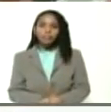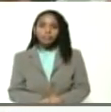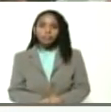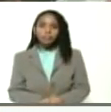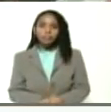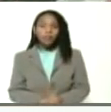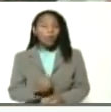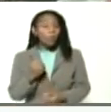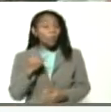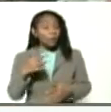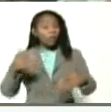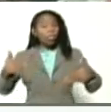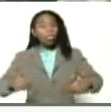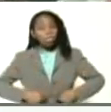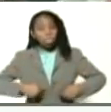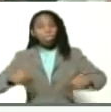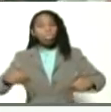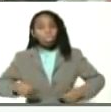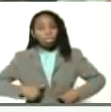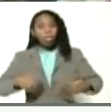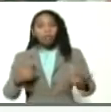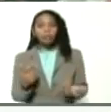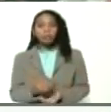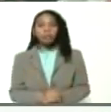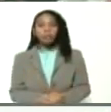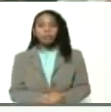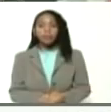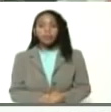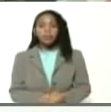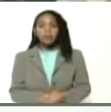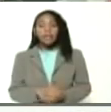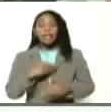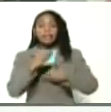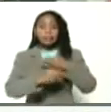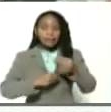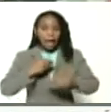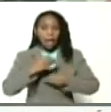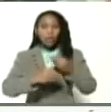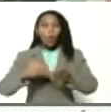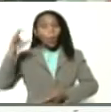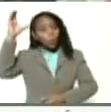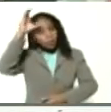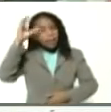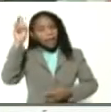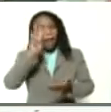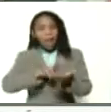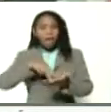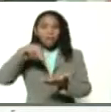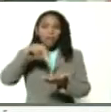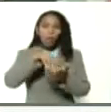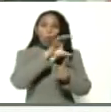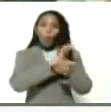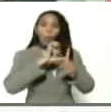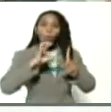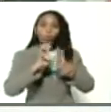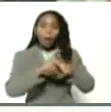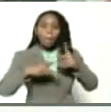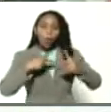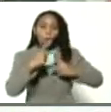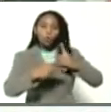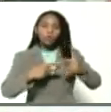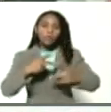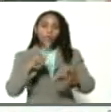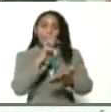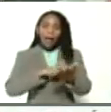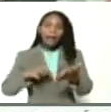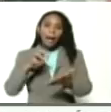¿Cuánto ha costado, Castro Soteldo, ir creando conciencia, levantando una cultura productiva del campo,